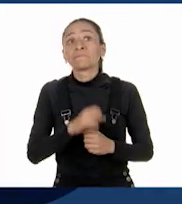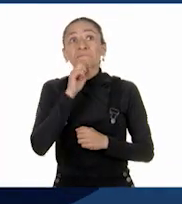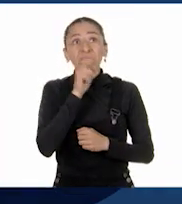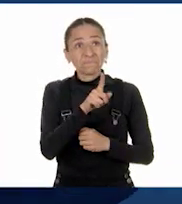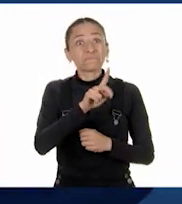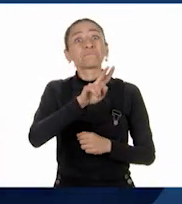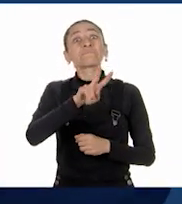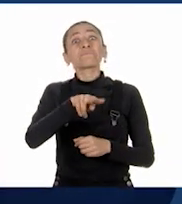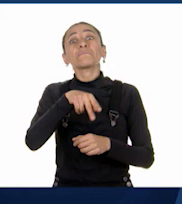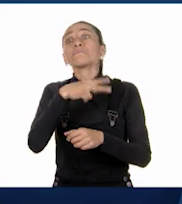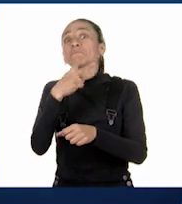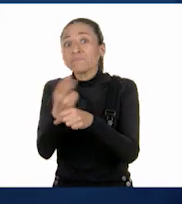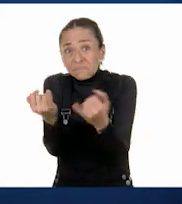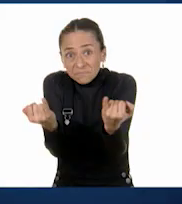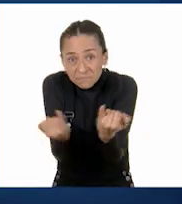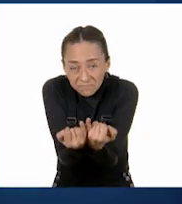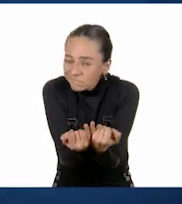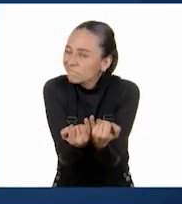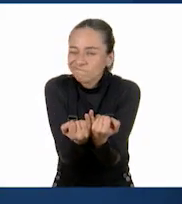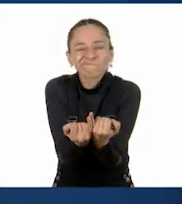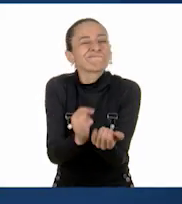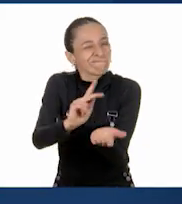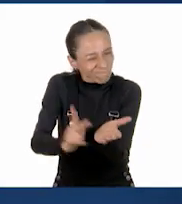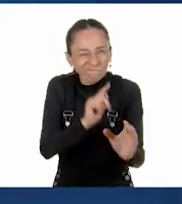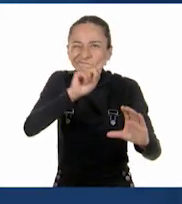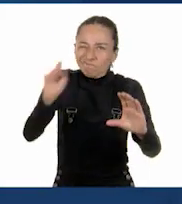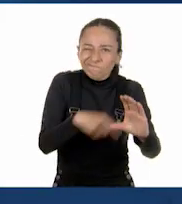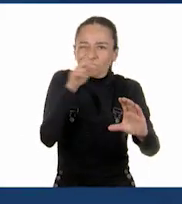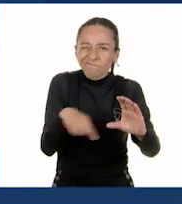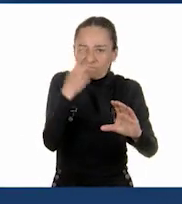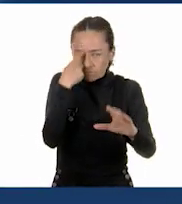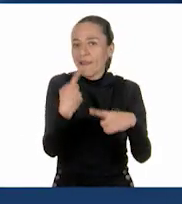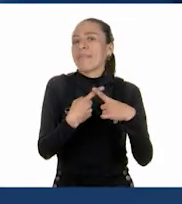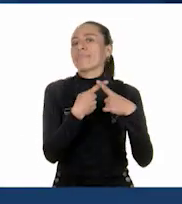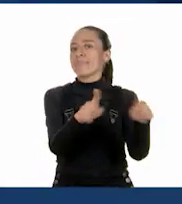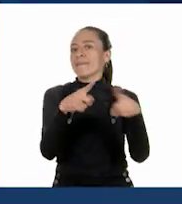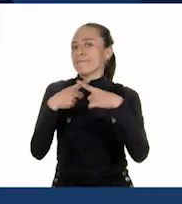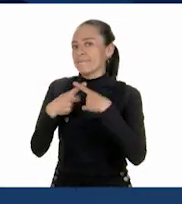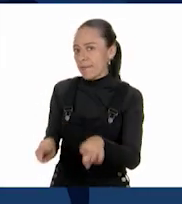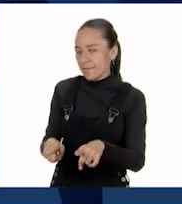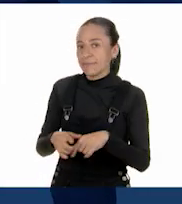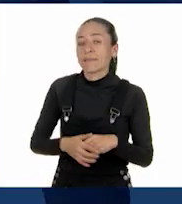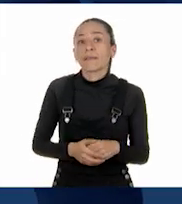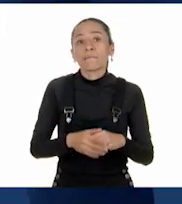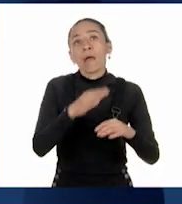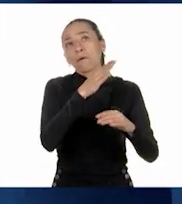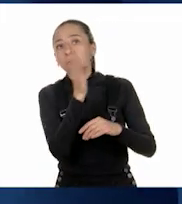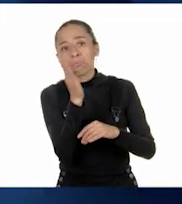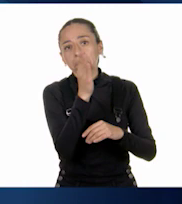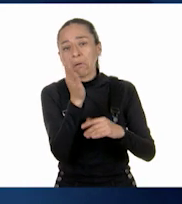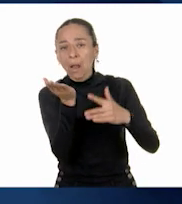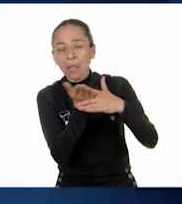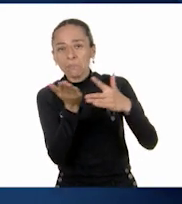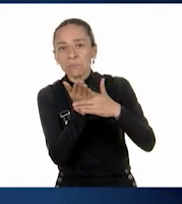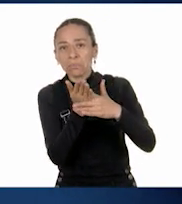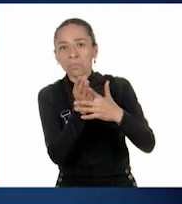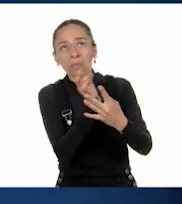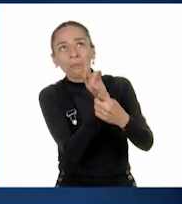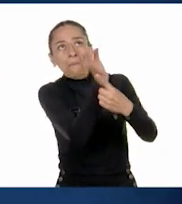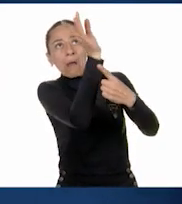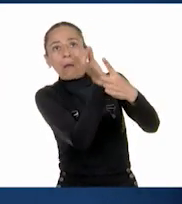hasta que le salga una fracción distinta. Si la flecha queda entre dos fracciones, el ojo vigilante